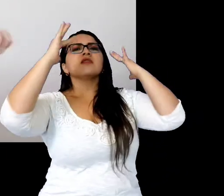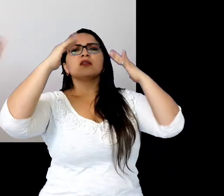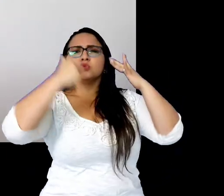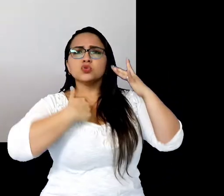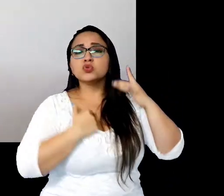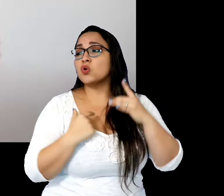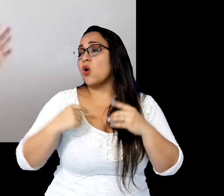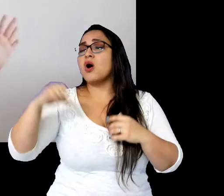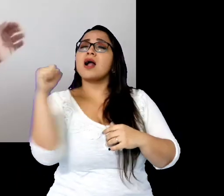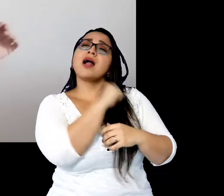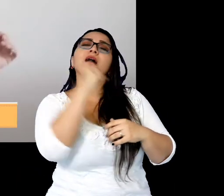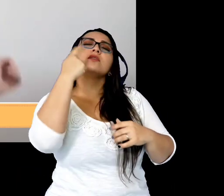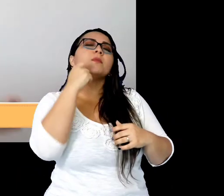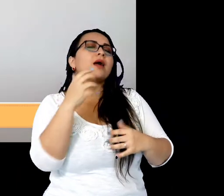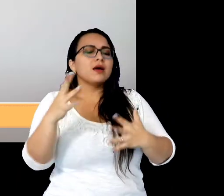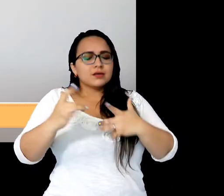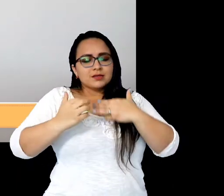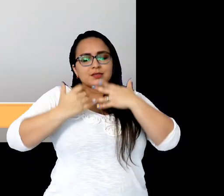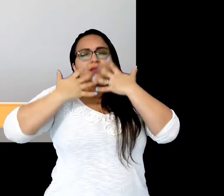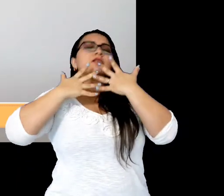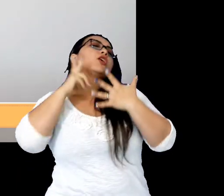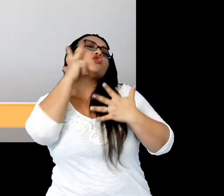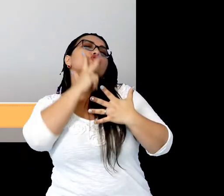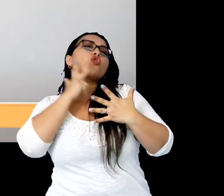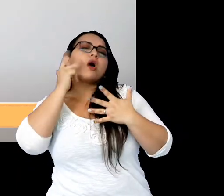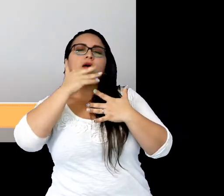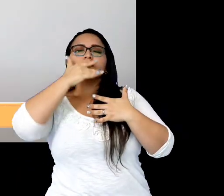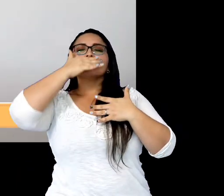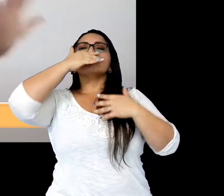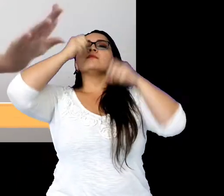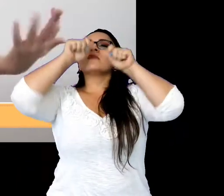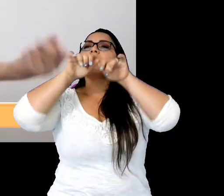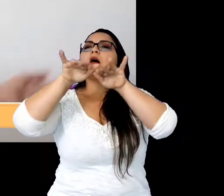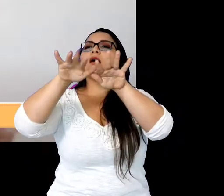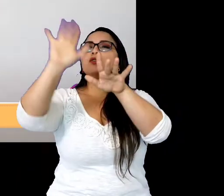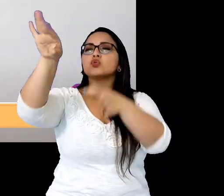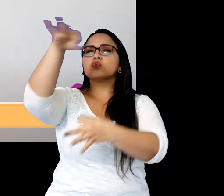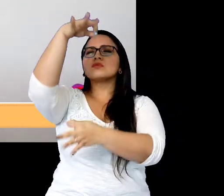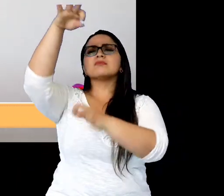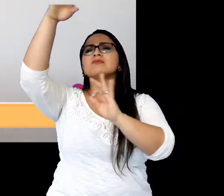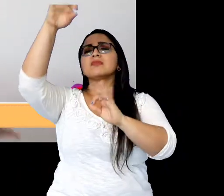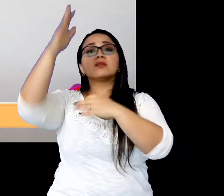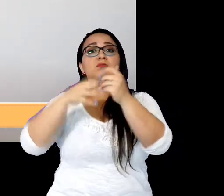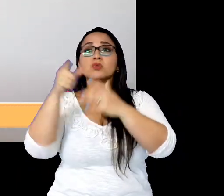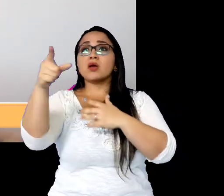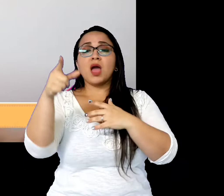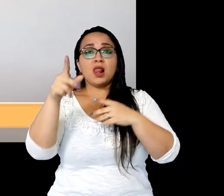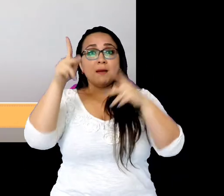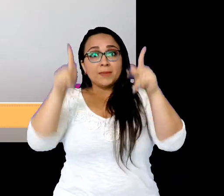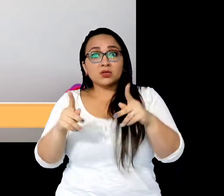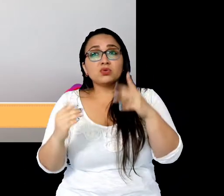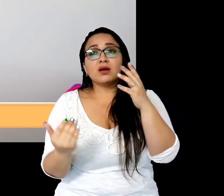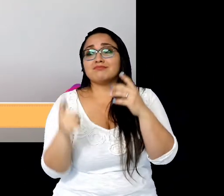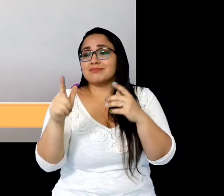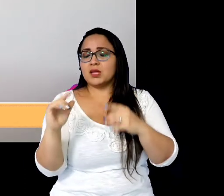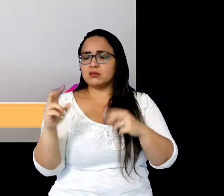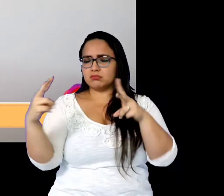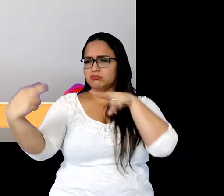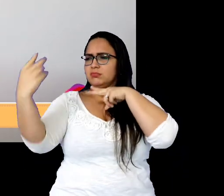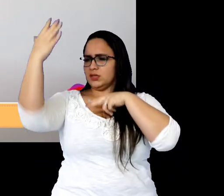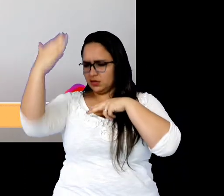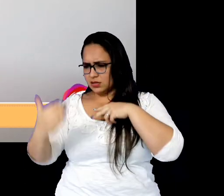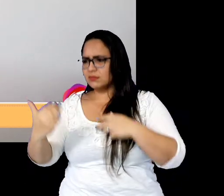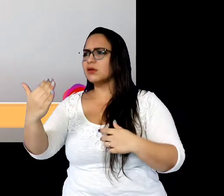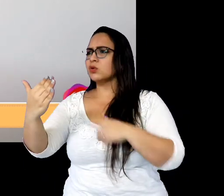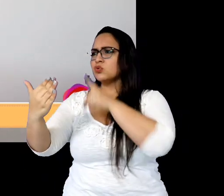aroma de cacao lleve calma a su espíritu, porque, aunque él se mire en el espejo, no sabrá quién es y dónde están sus